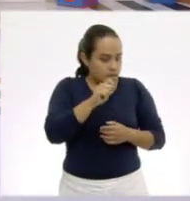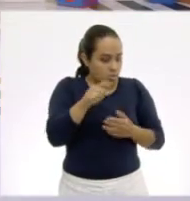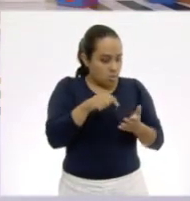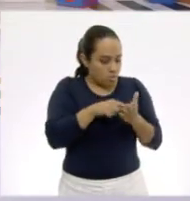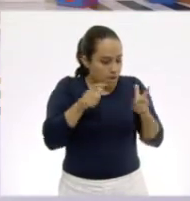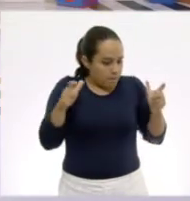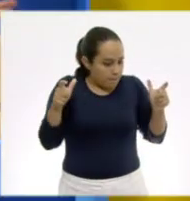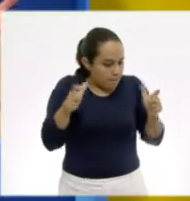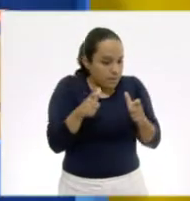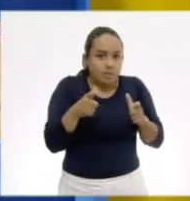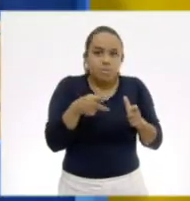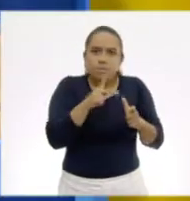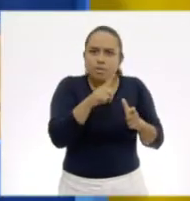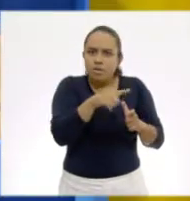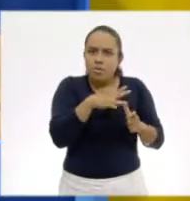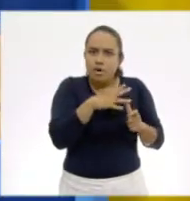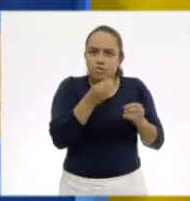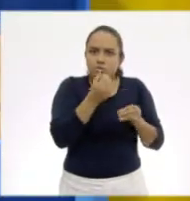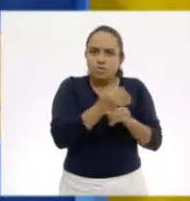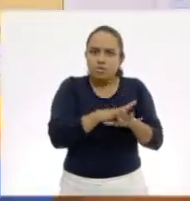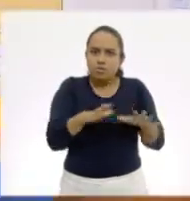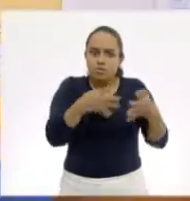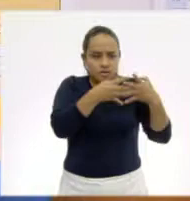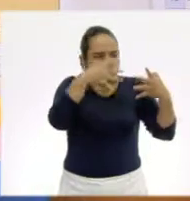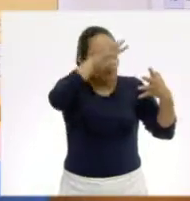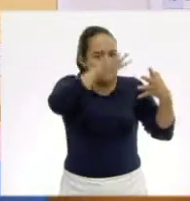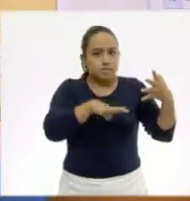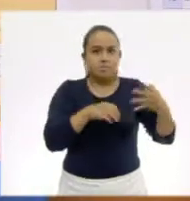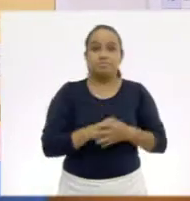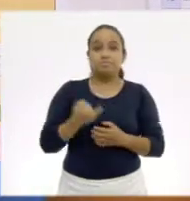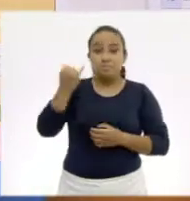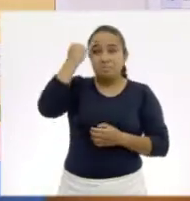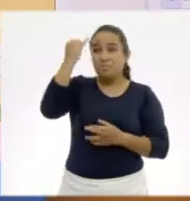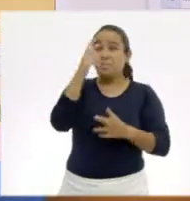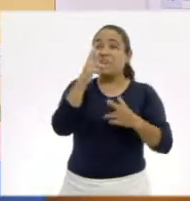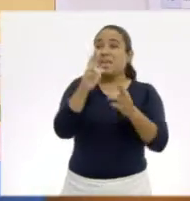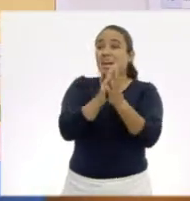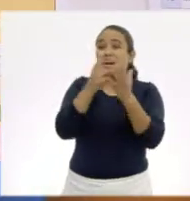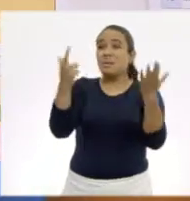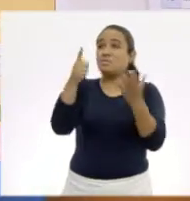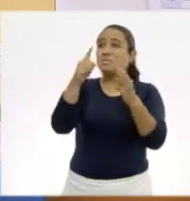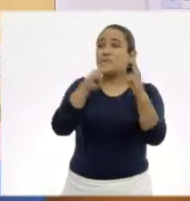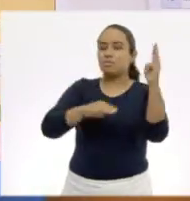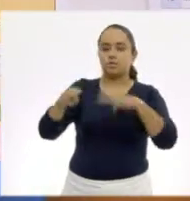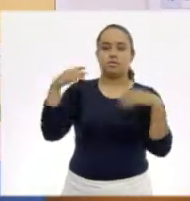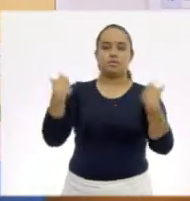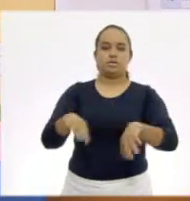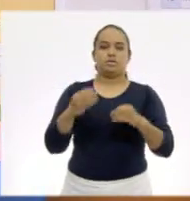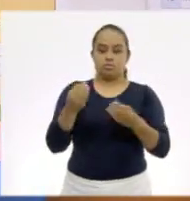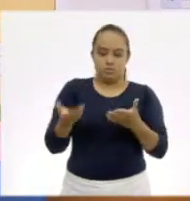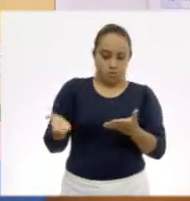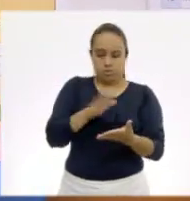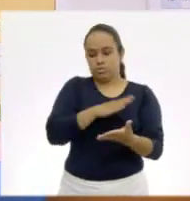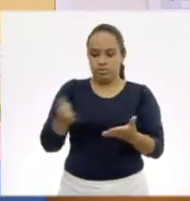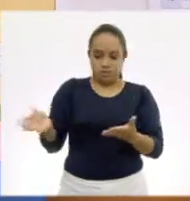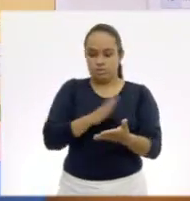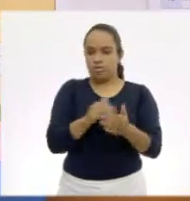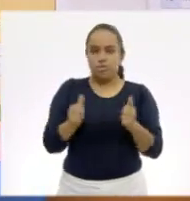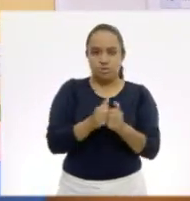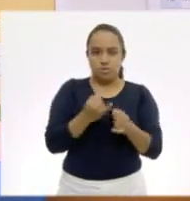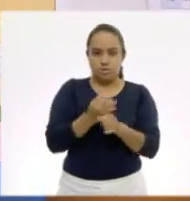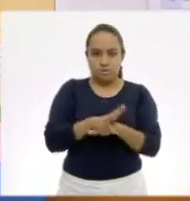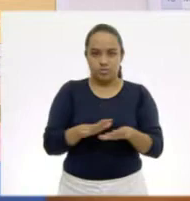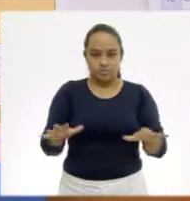reducido, pero nos da muchísima información. ¿Y te imaginas que tuviéramos una revista de las montañas? Serían muchas hojas de esta información.